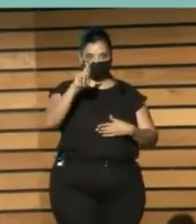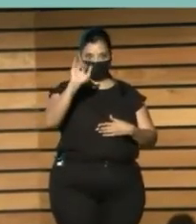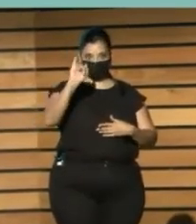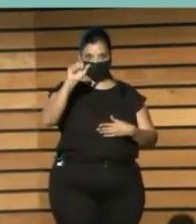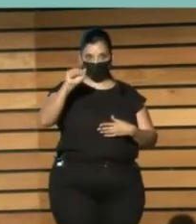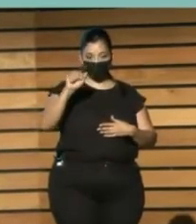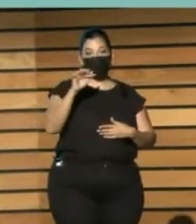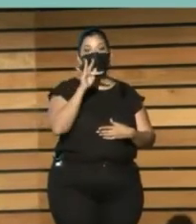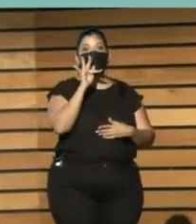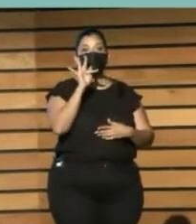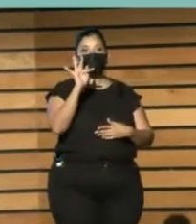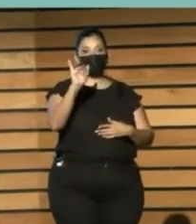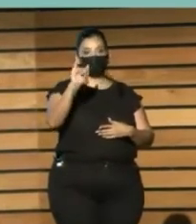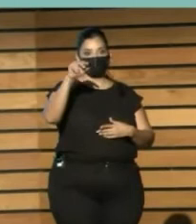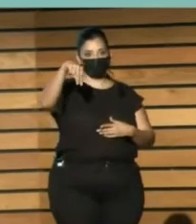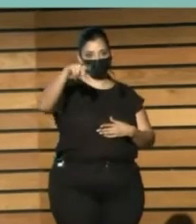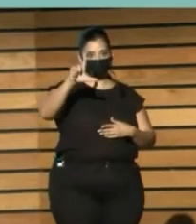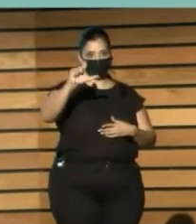Finlandia